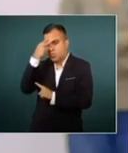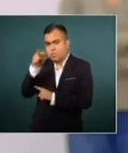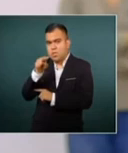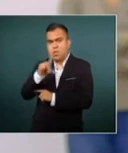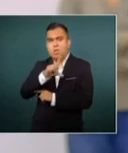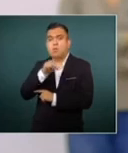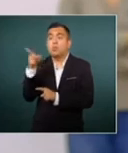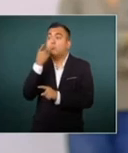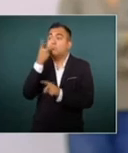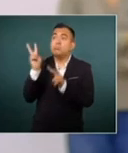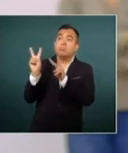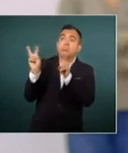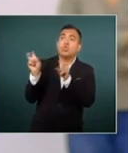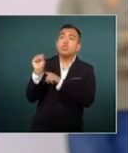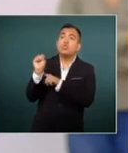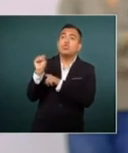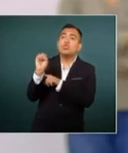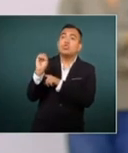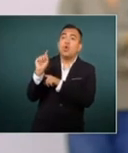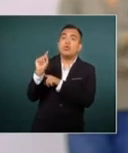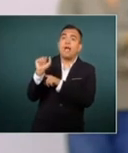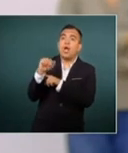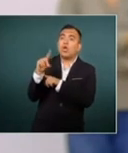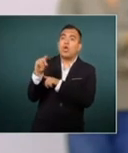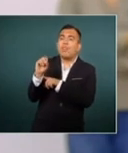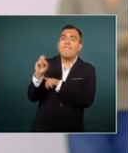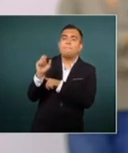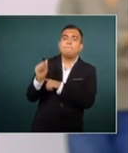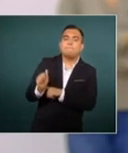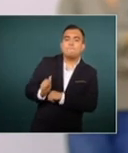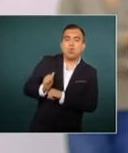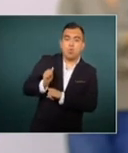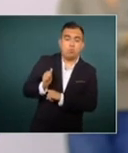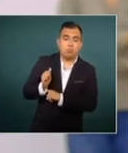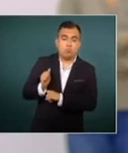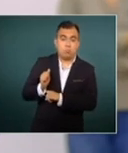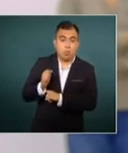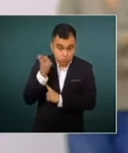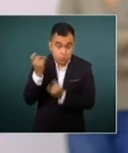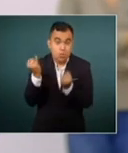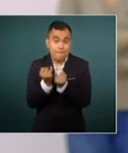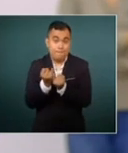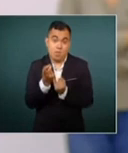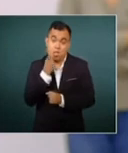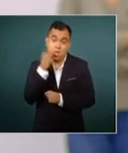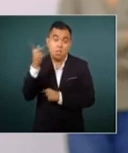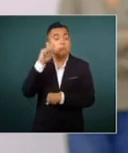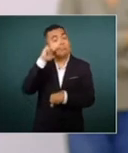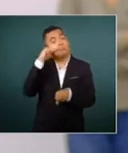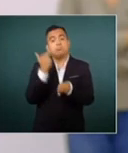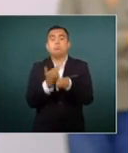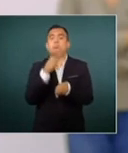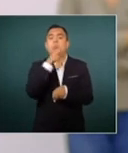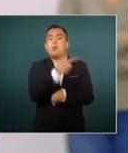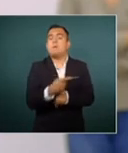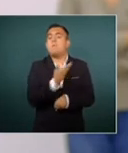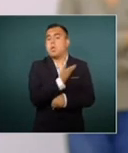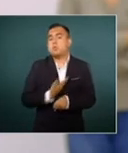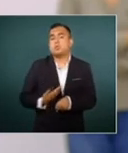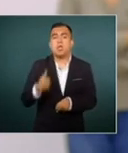textualmente los sótanos del poder. Dicho esto, también responsabilizó al presidente Andrés Manuel López Obrador de ello.